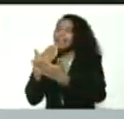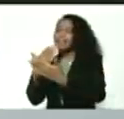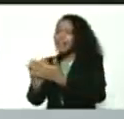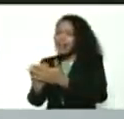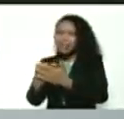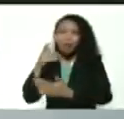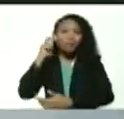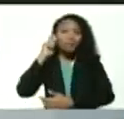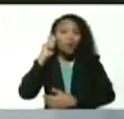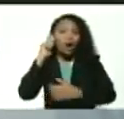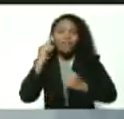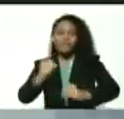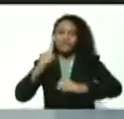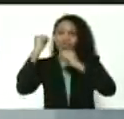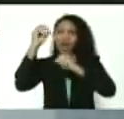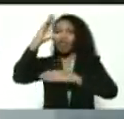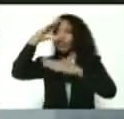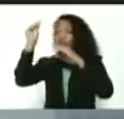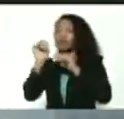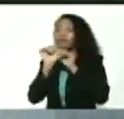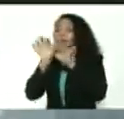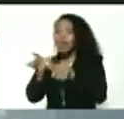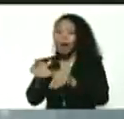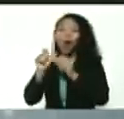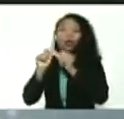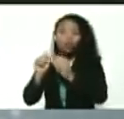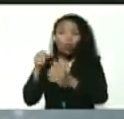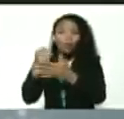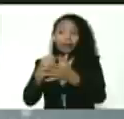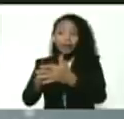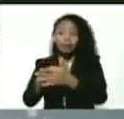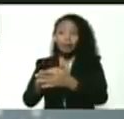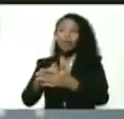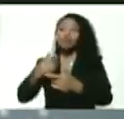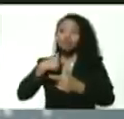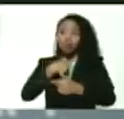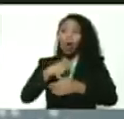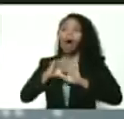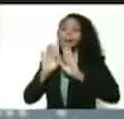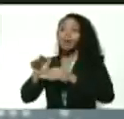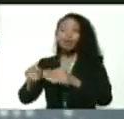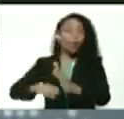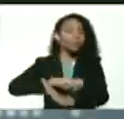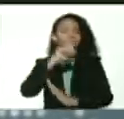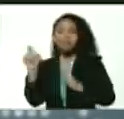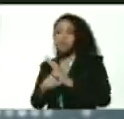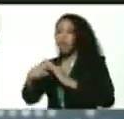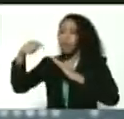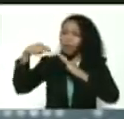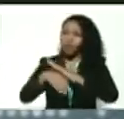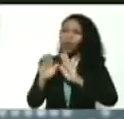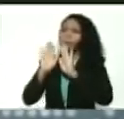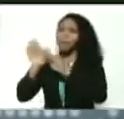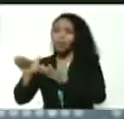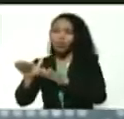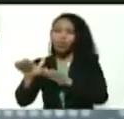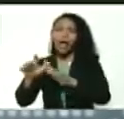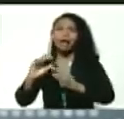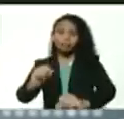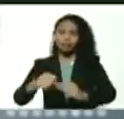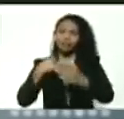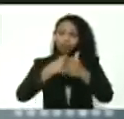valiente que Dios te bendiga sigan en batalla cuenten con todo mi apoyo en batalla y en victoria